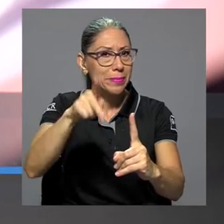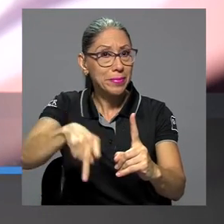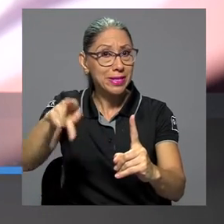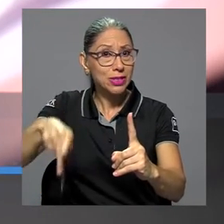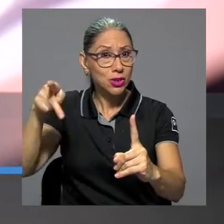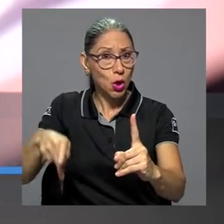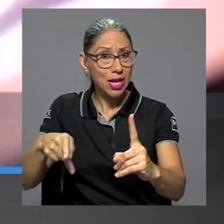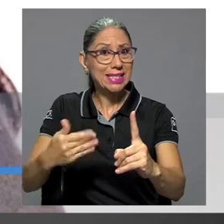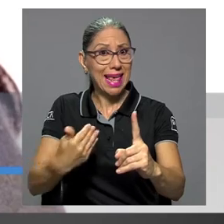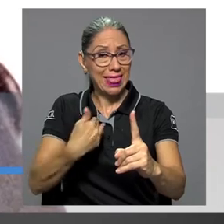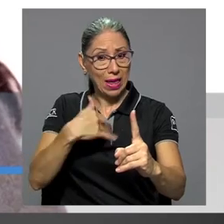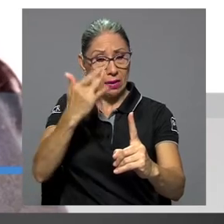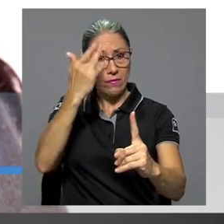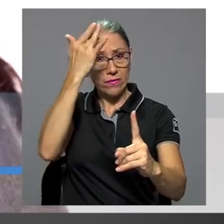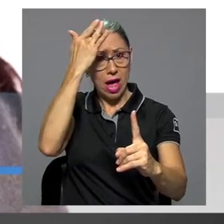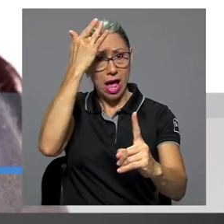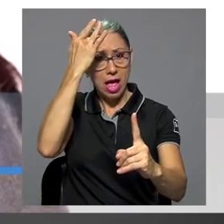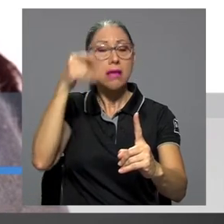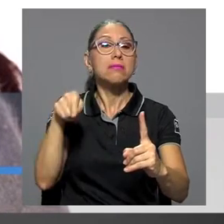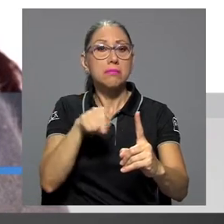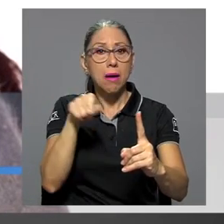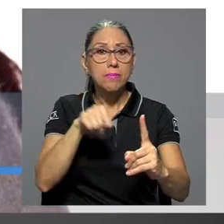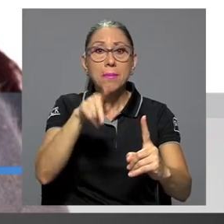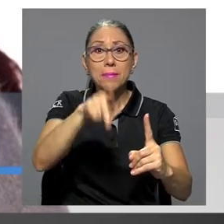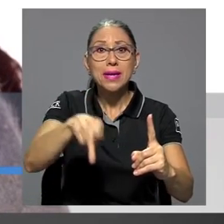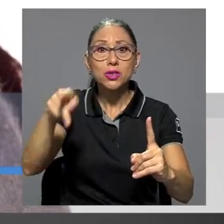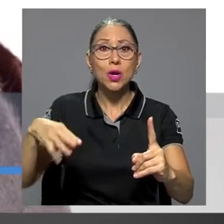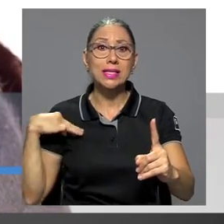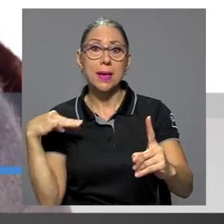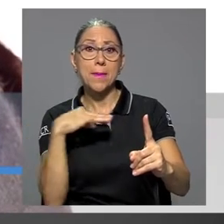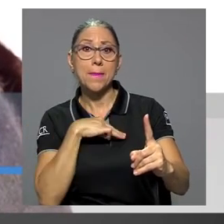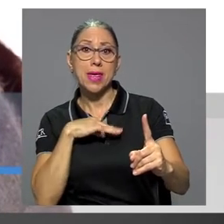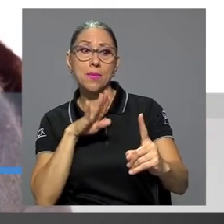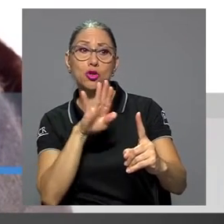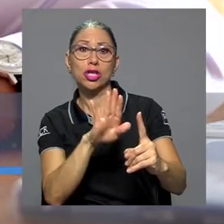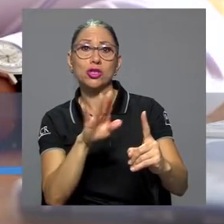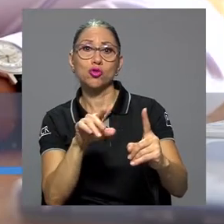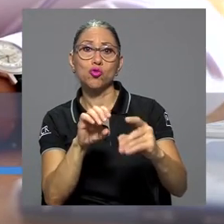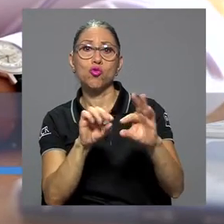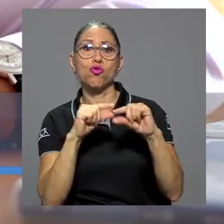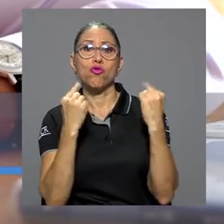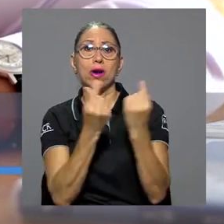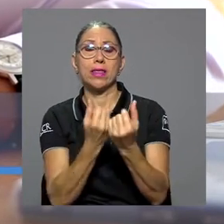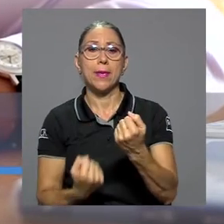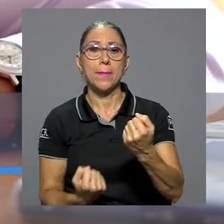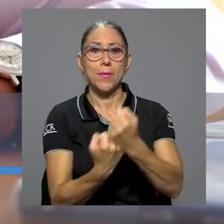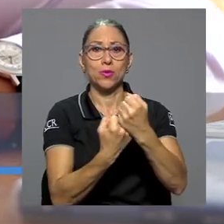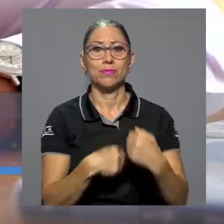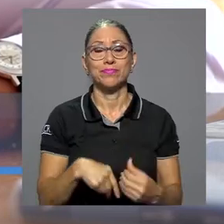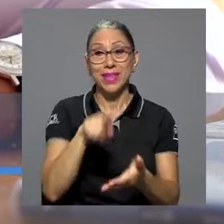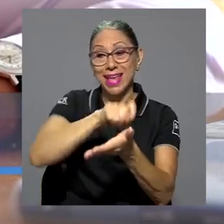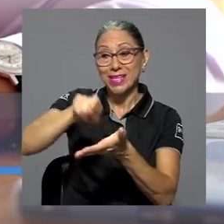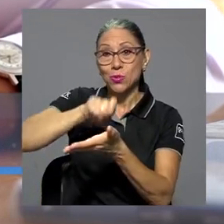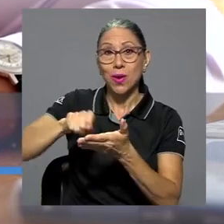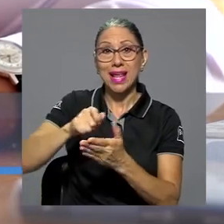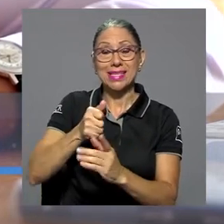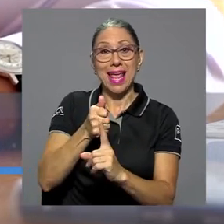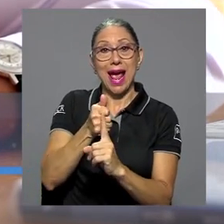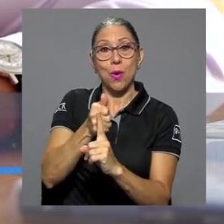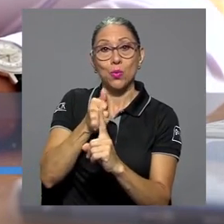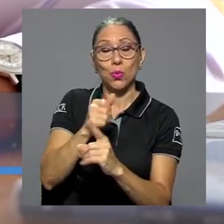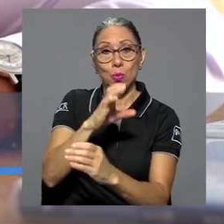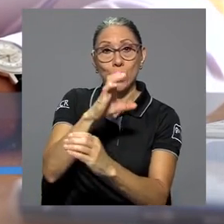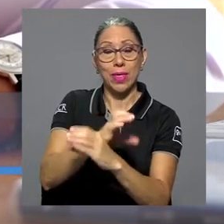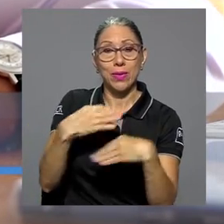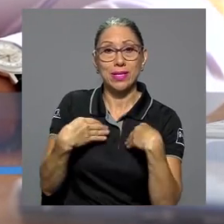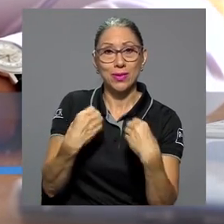sufren la patología, sino también a miembros de su red de apoyo. Las Escuelas de Autocuidado de la Salud son